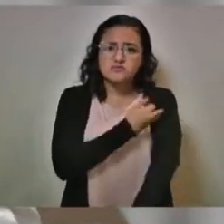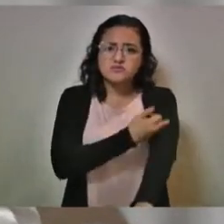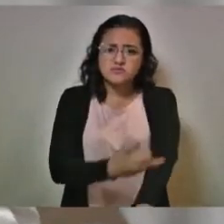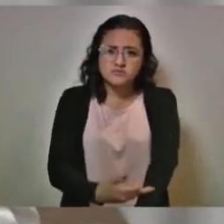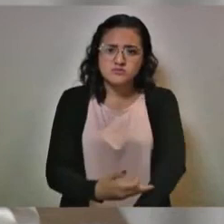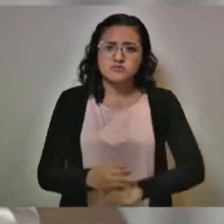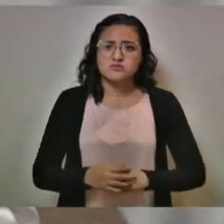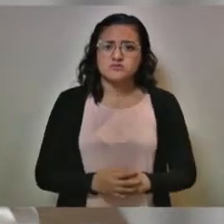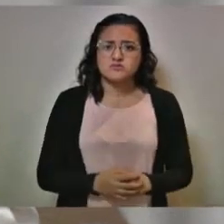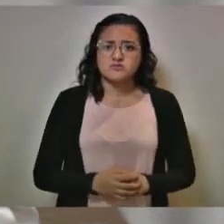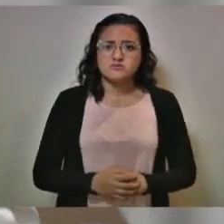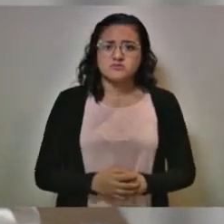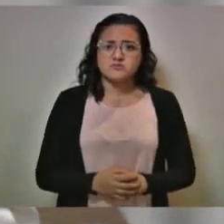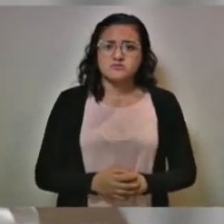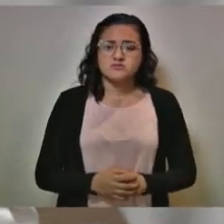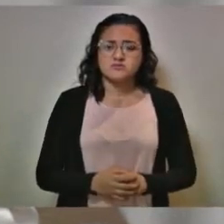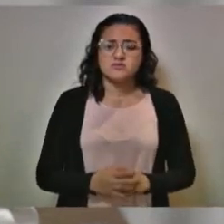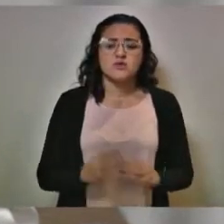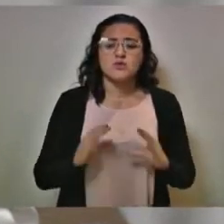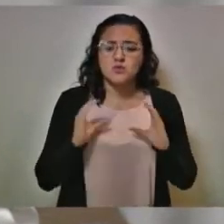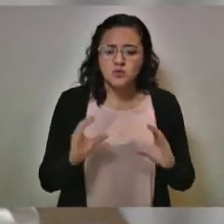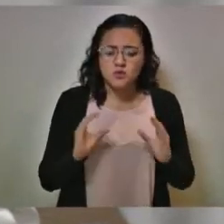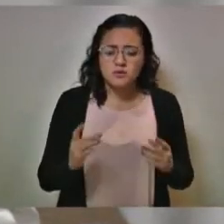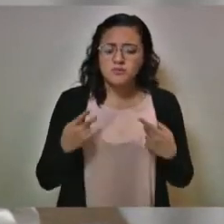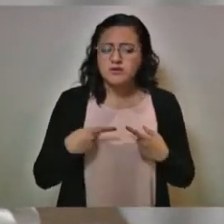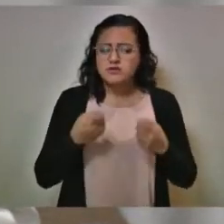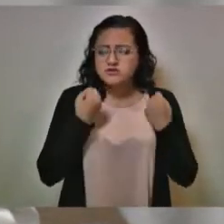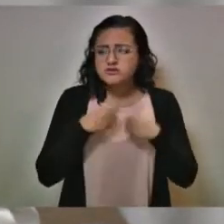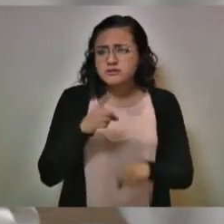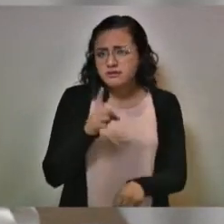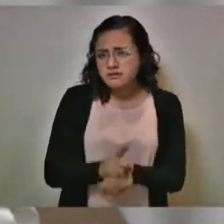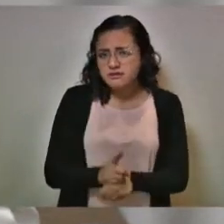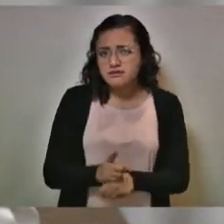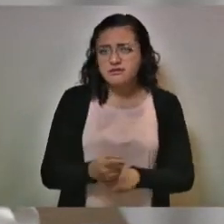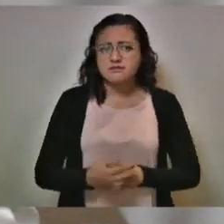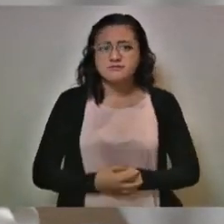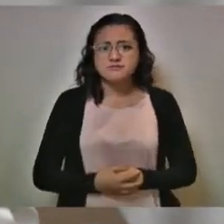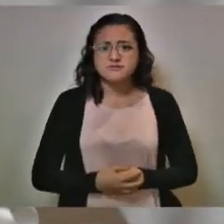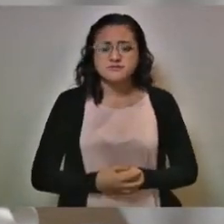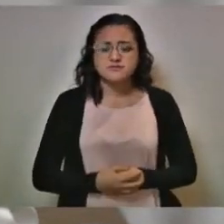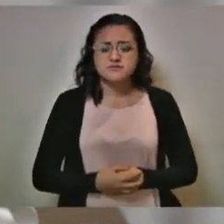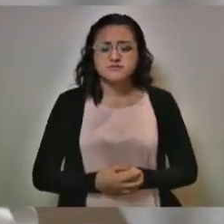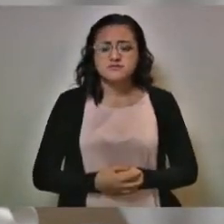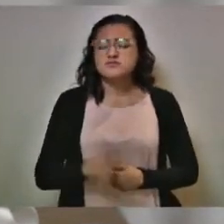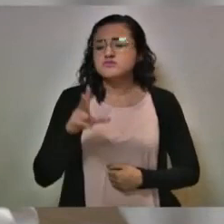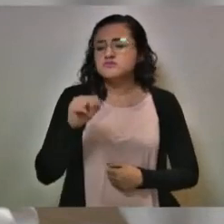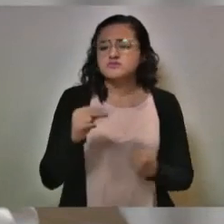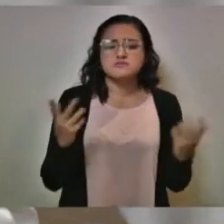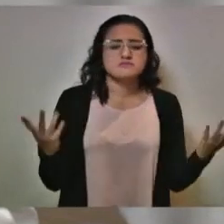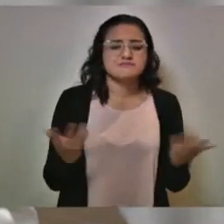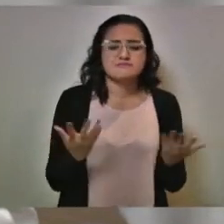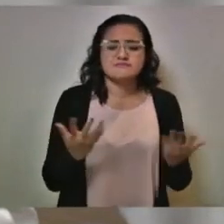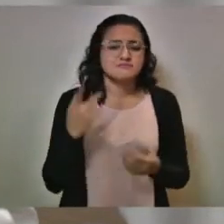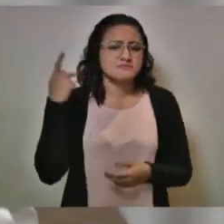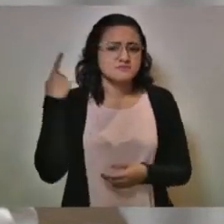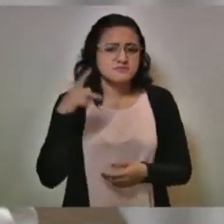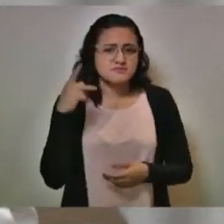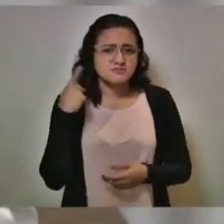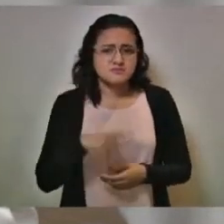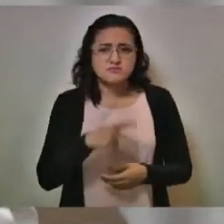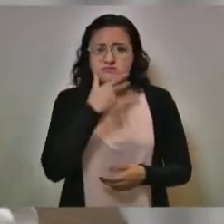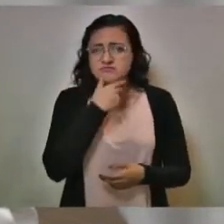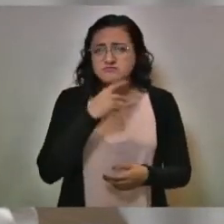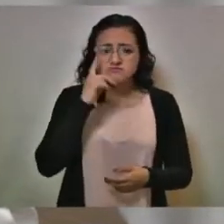a cuidar a la sociedad. No lo están haciendo los poblanos